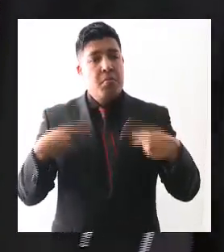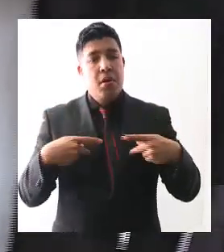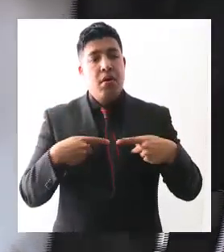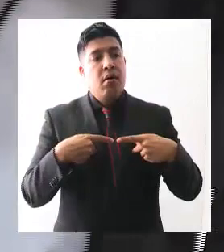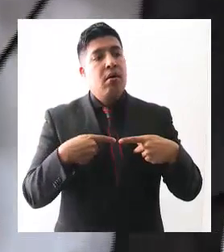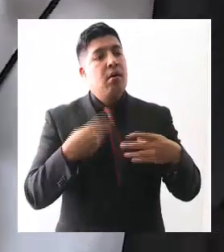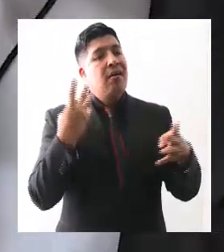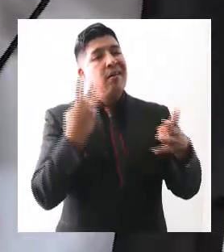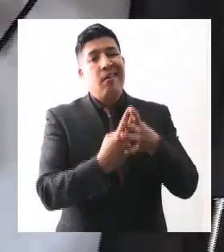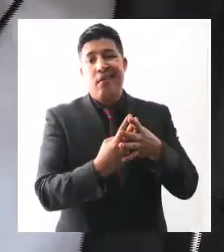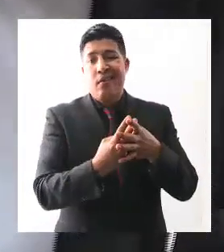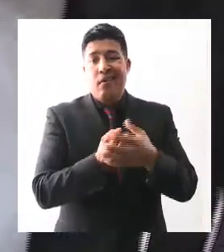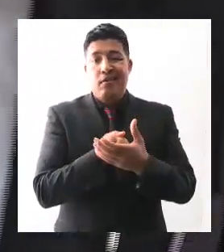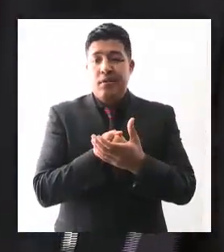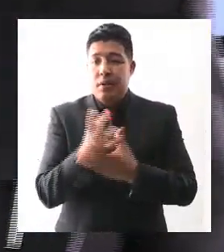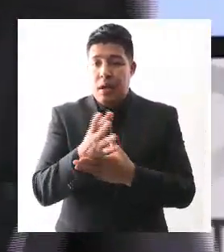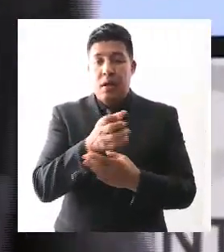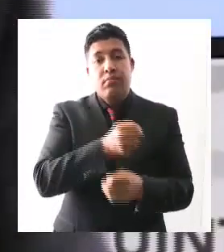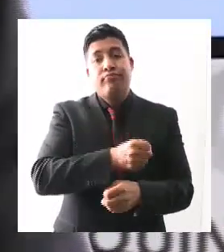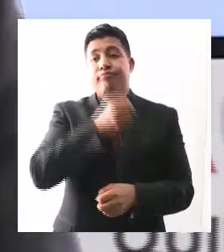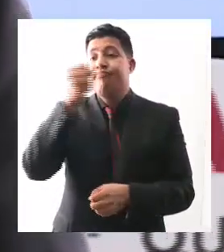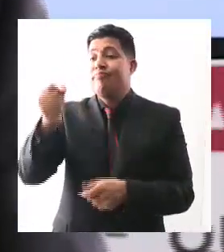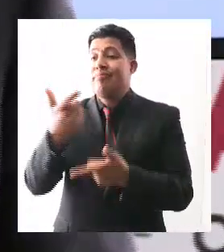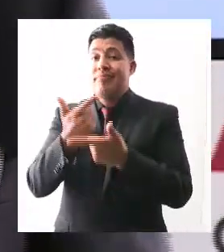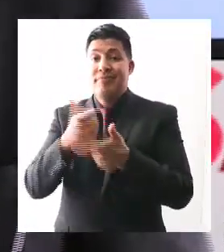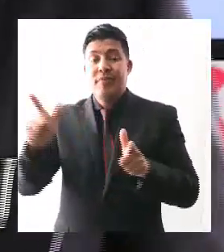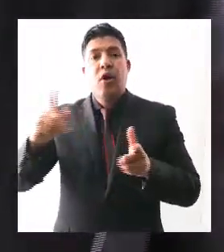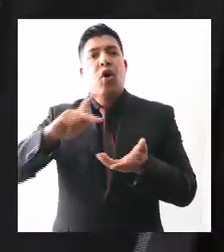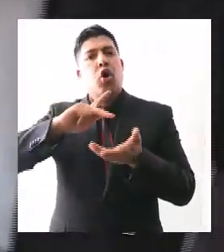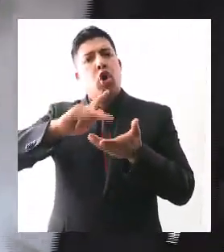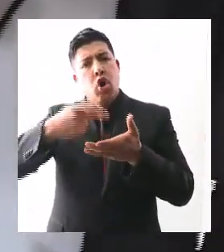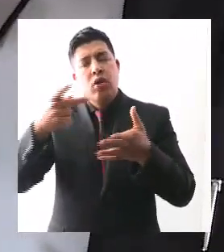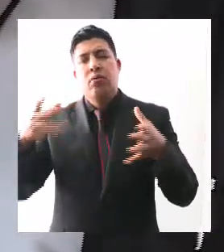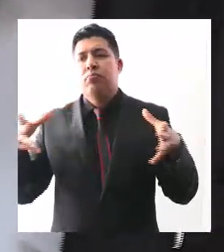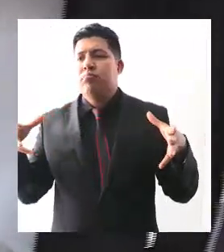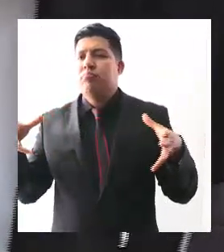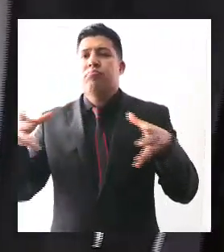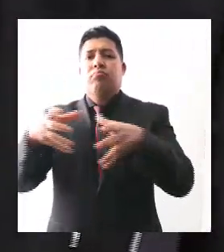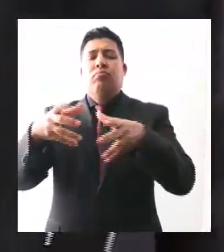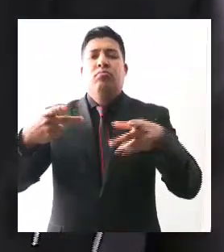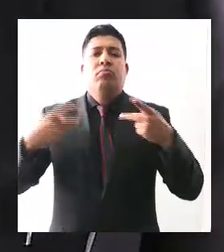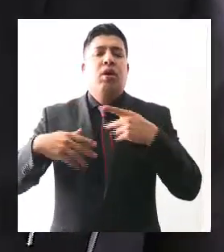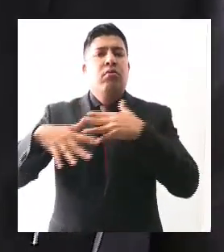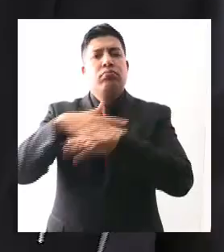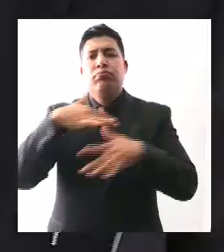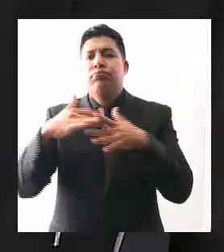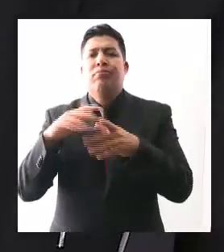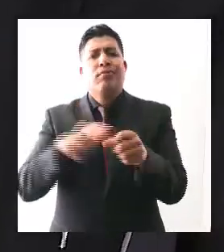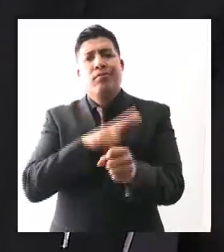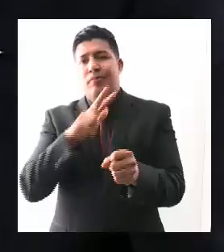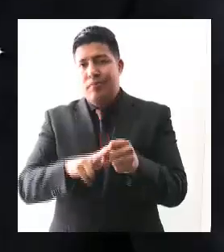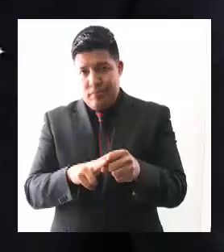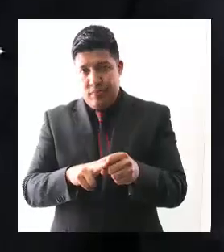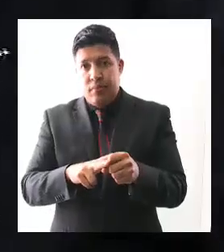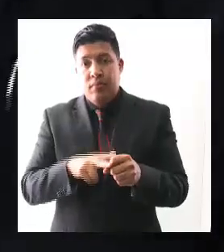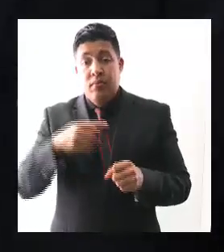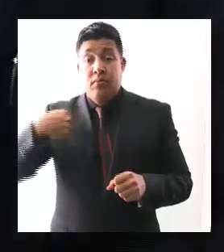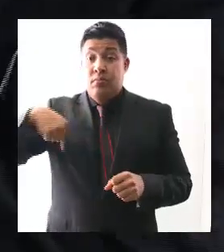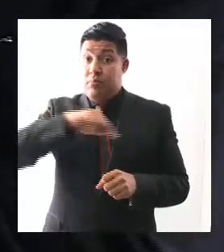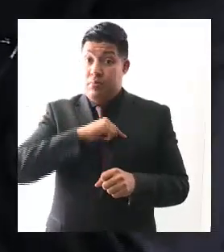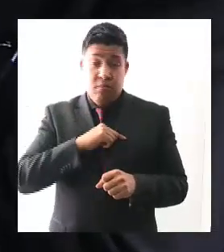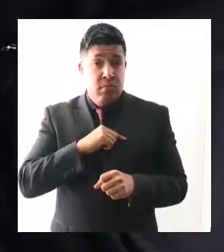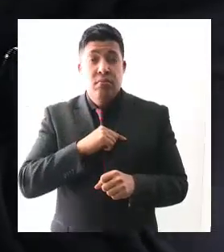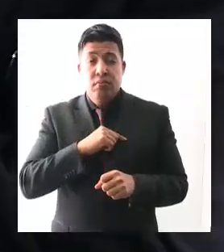el último eslabón de la cadena de seguridad pública y que nos corresponde a todos los servidores públicos de la Fiscalía de Reinserción